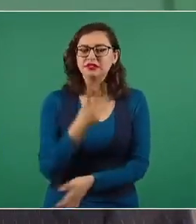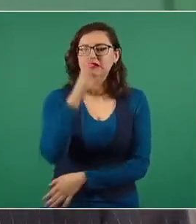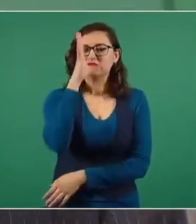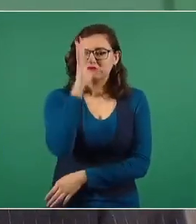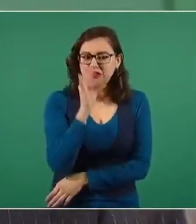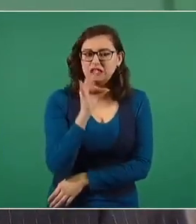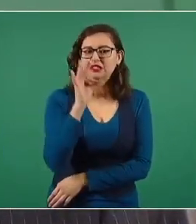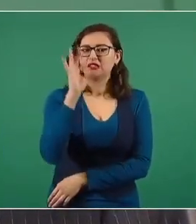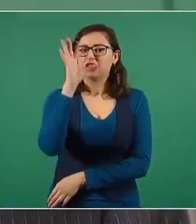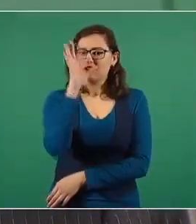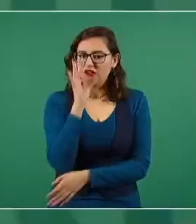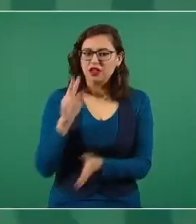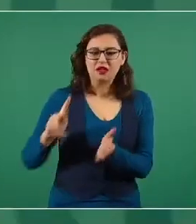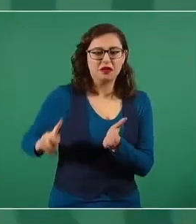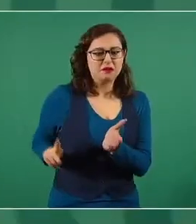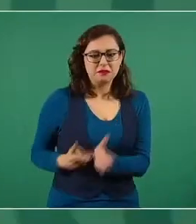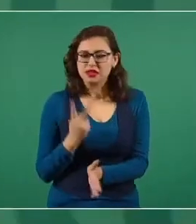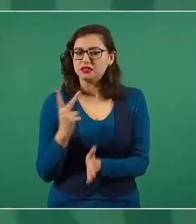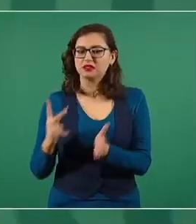triunfar.